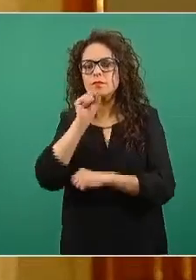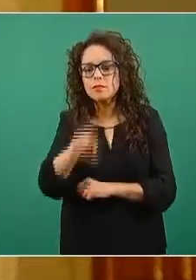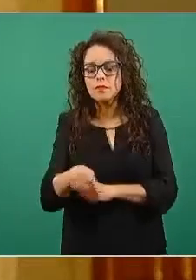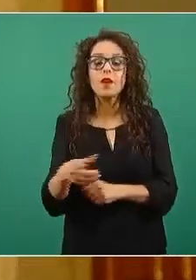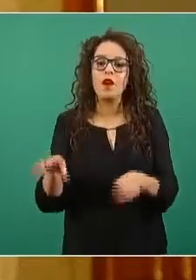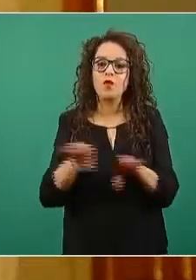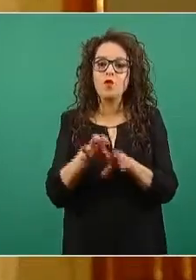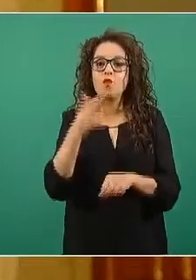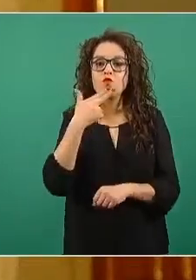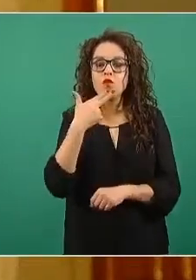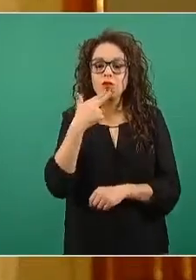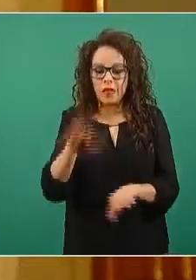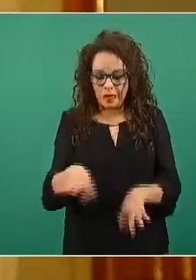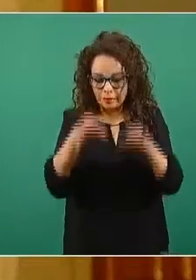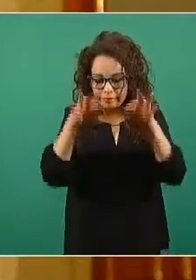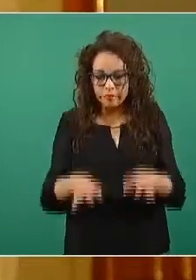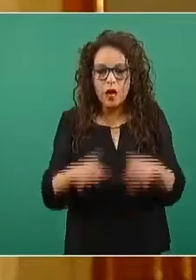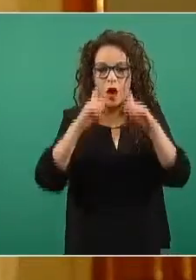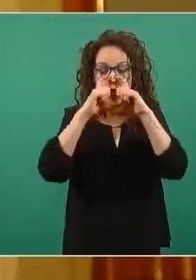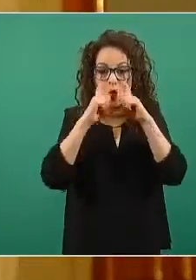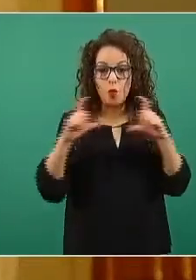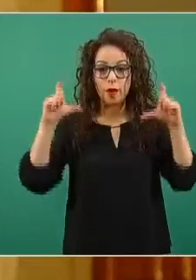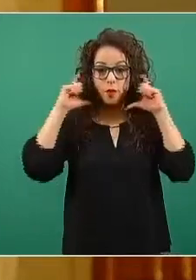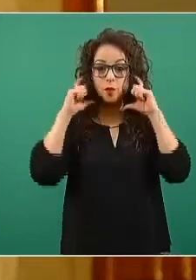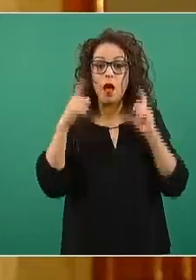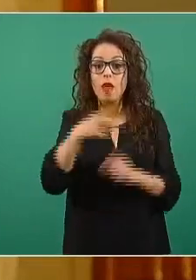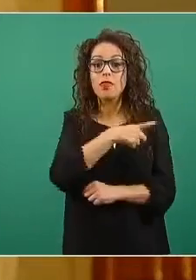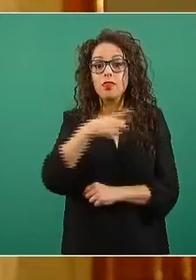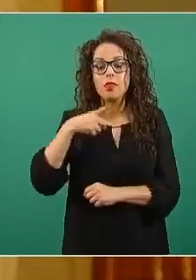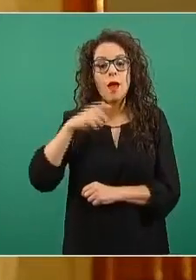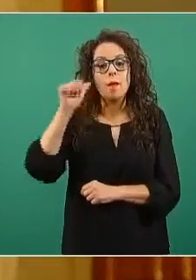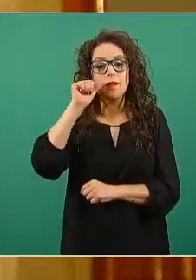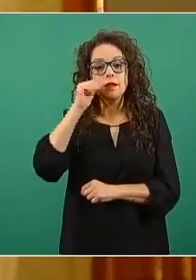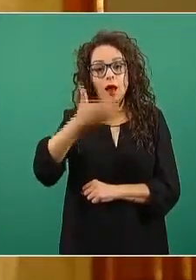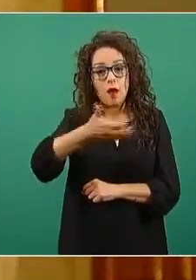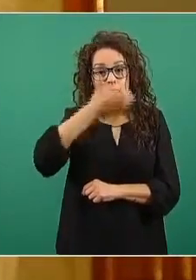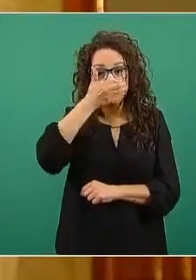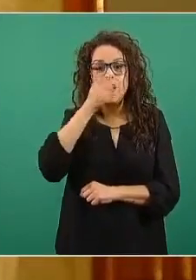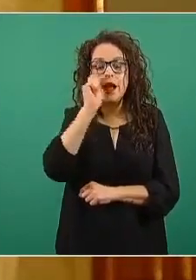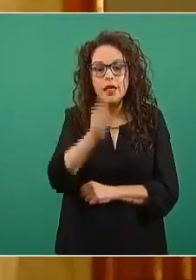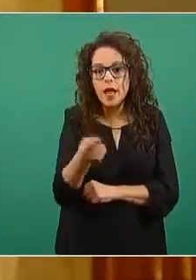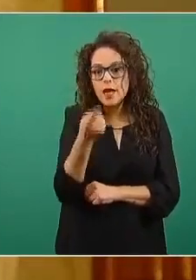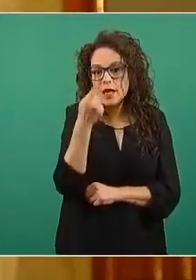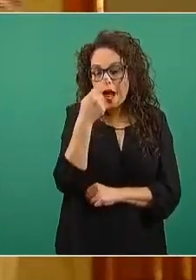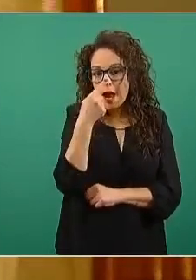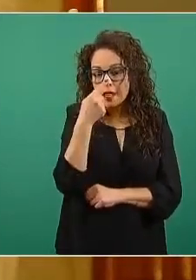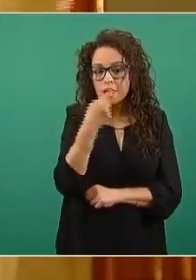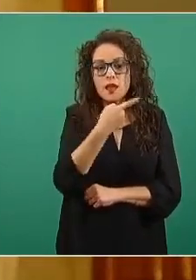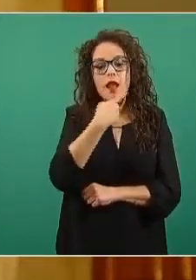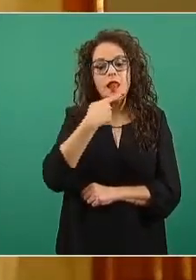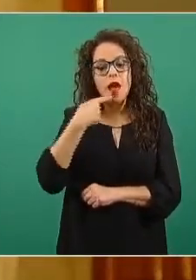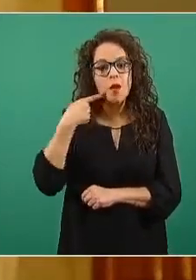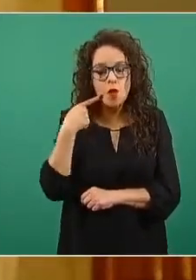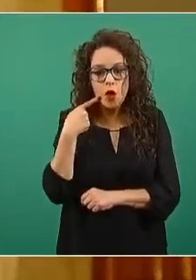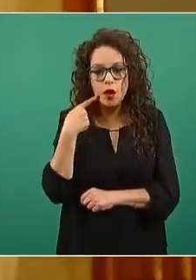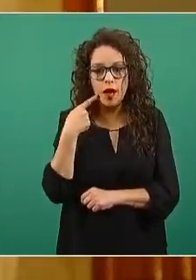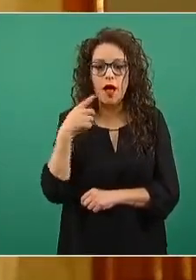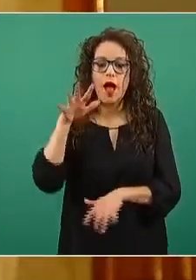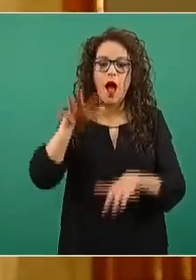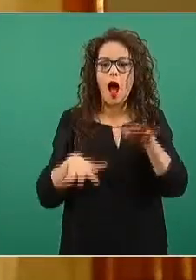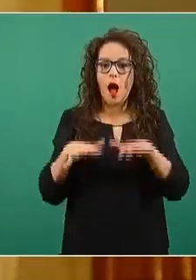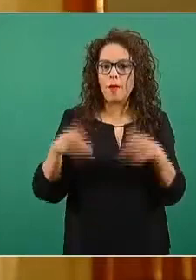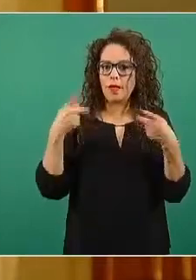cubrebocas. Recuerden, hay que cubrir la nariz, hay que cubrir la boca. A veces nos acercamos hacia una